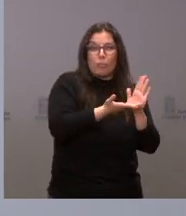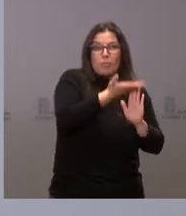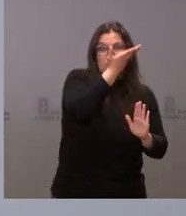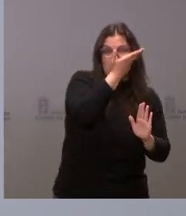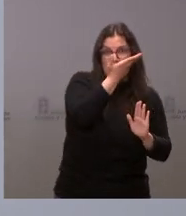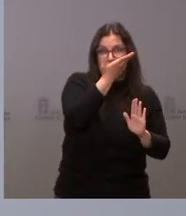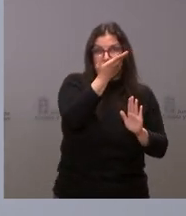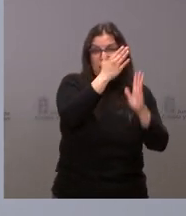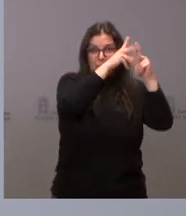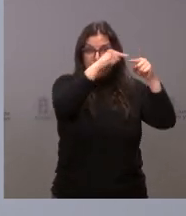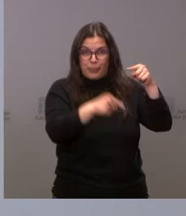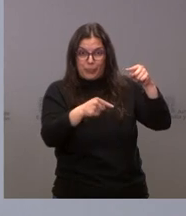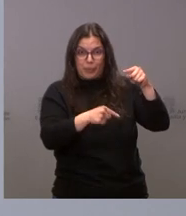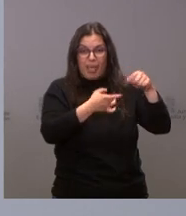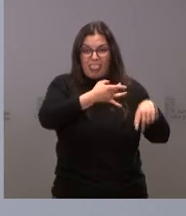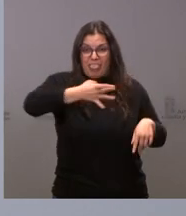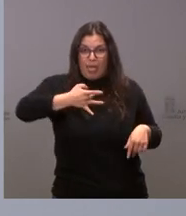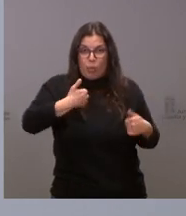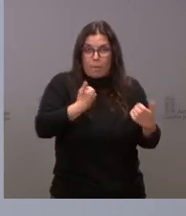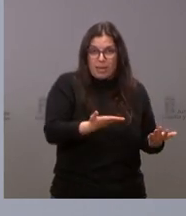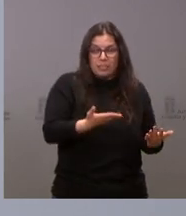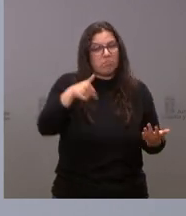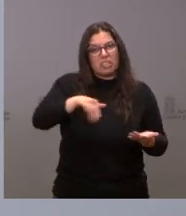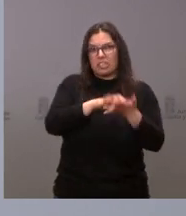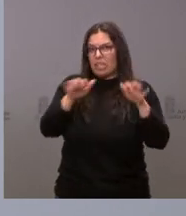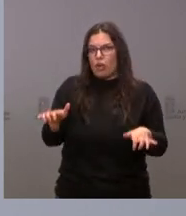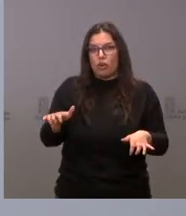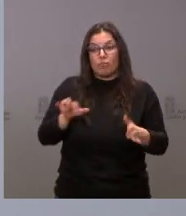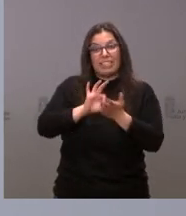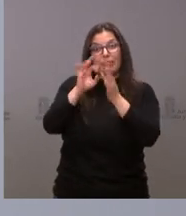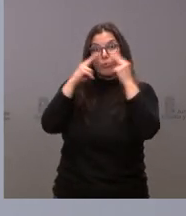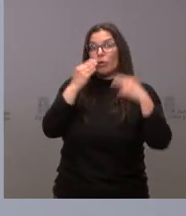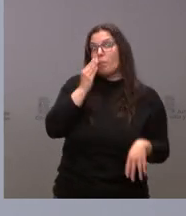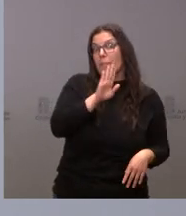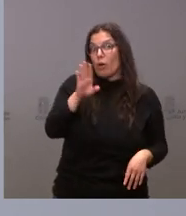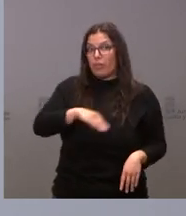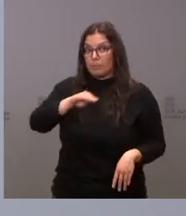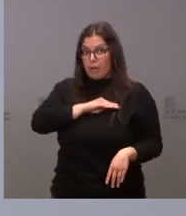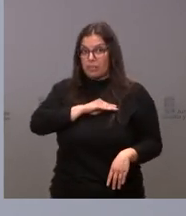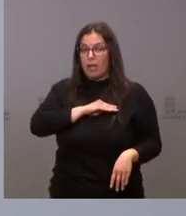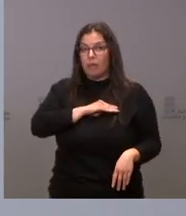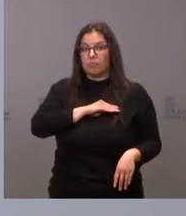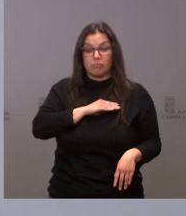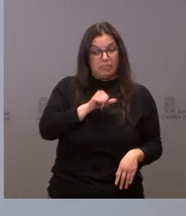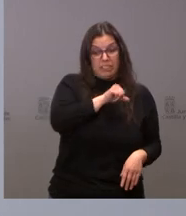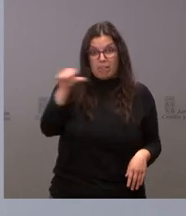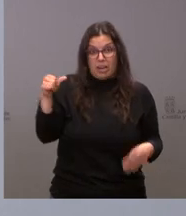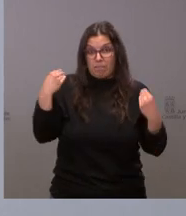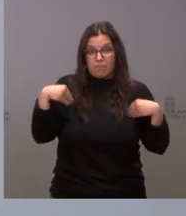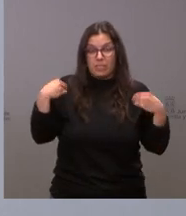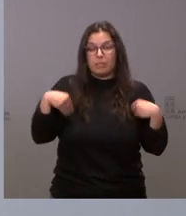aumentar el déficit y aumentar la deuda en Castilla y León tenemos los mejores servicios públicos de España esta misma semana hemos tenido